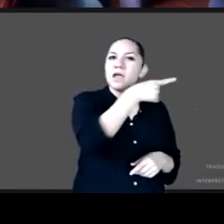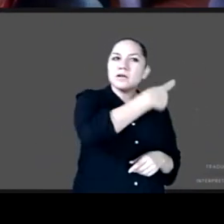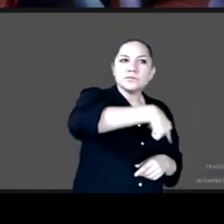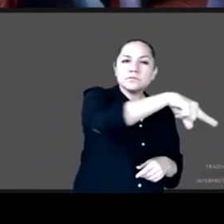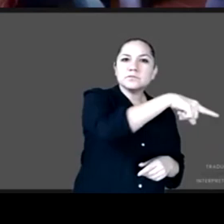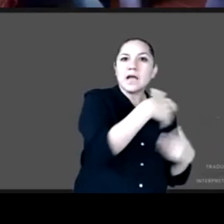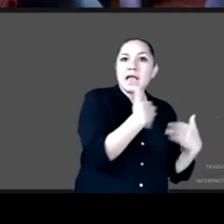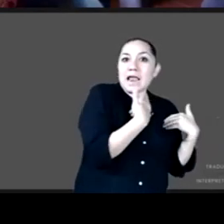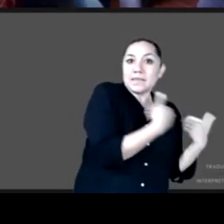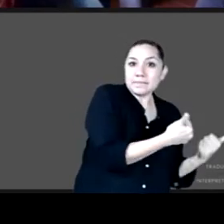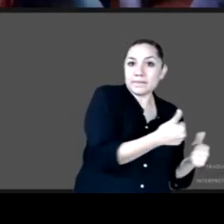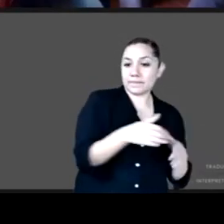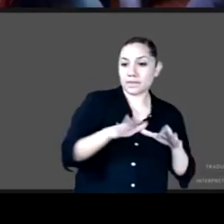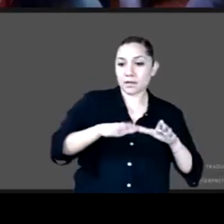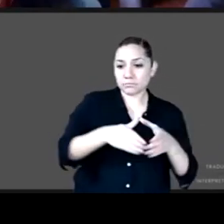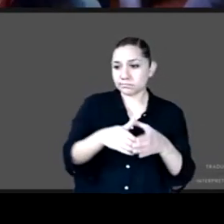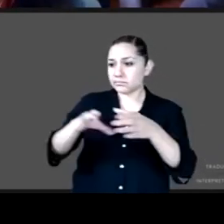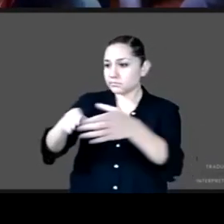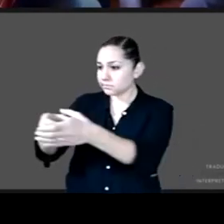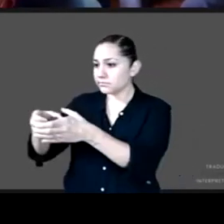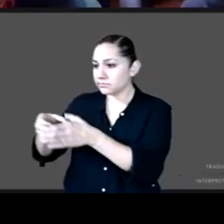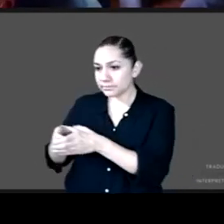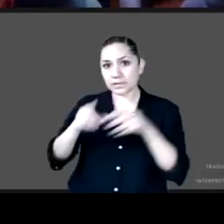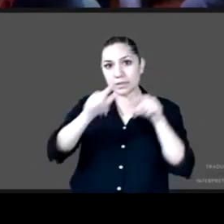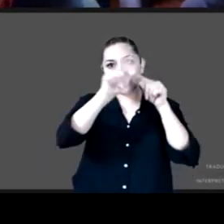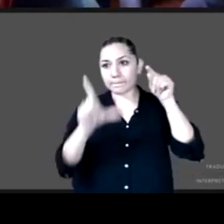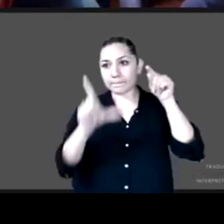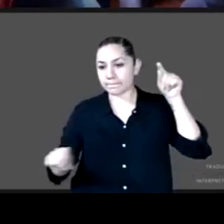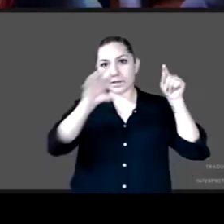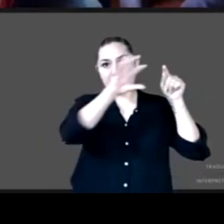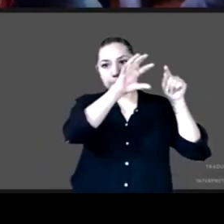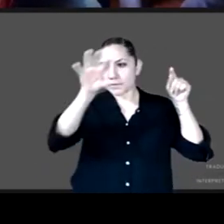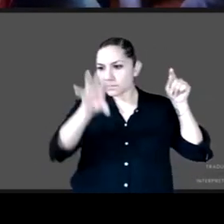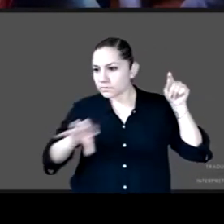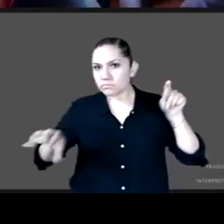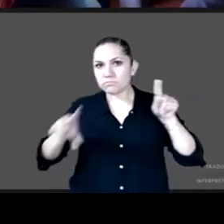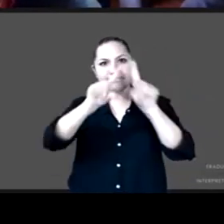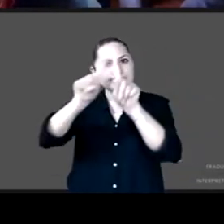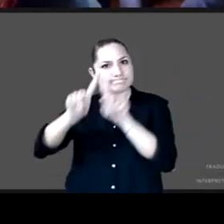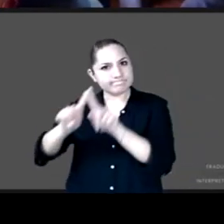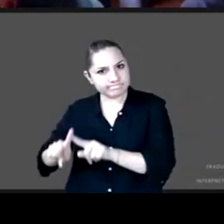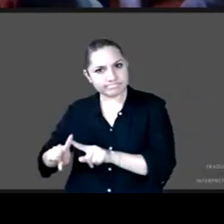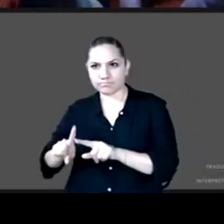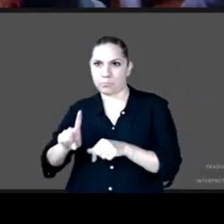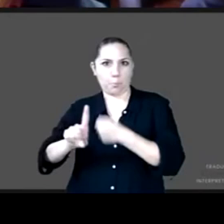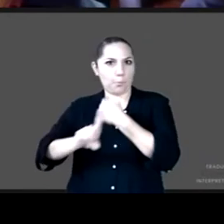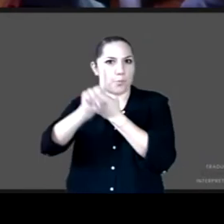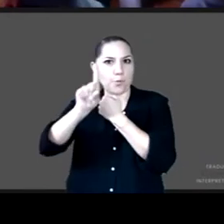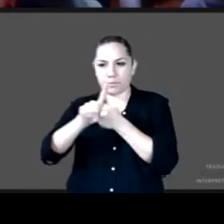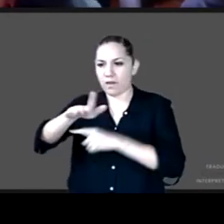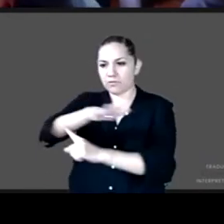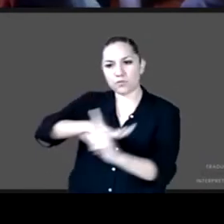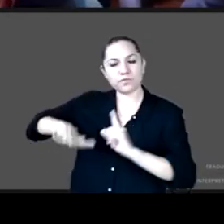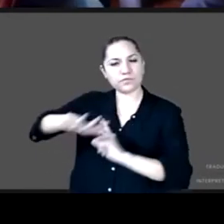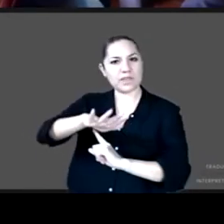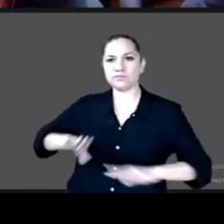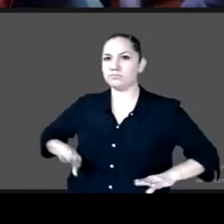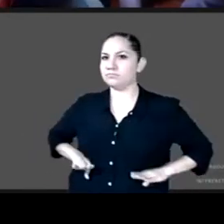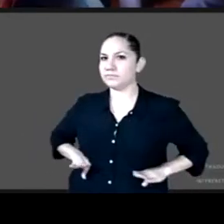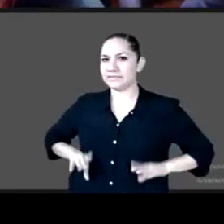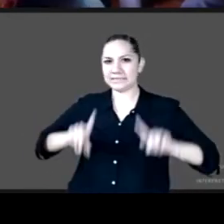regiones, por poblaciones incluso, poder tener la información, como ya decía José Nabor,